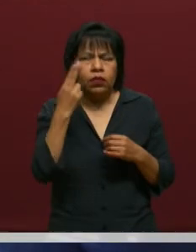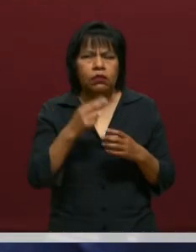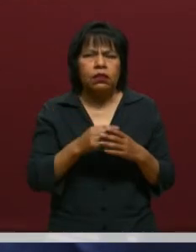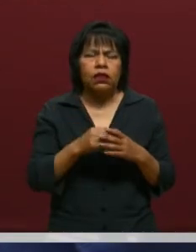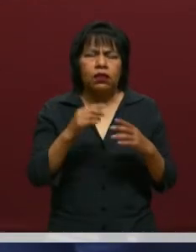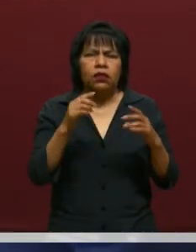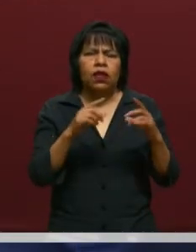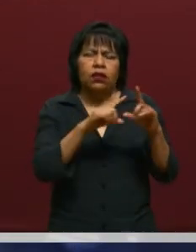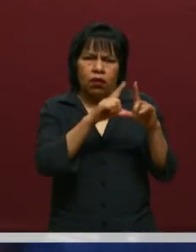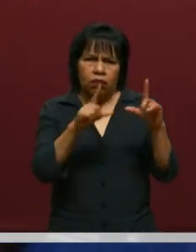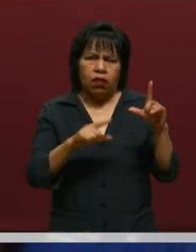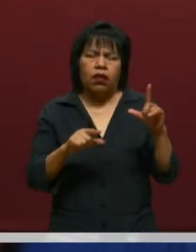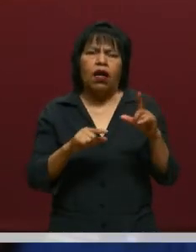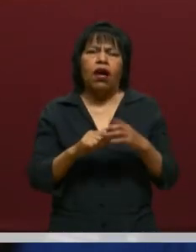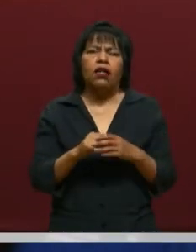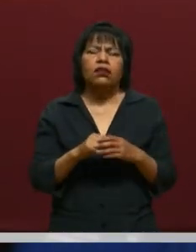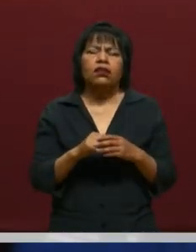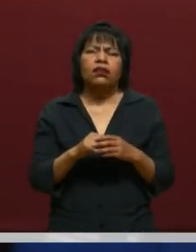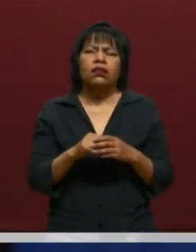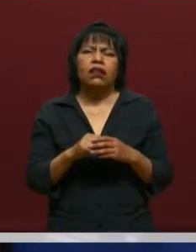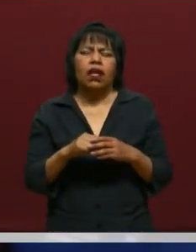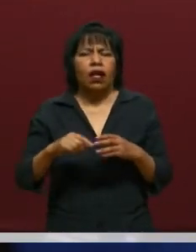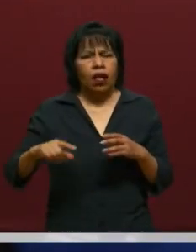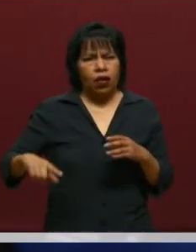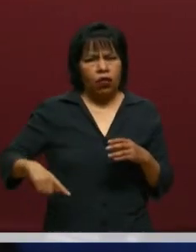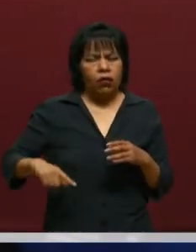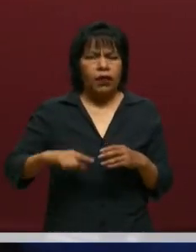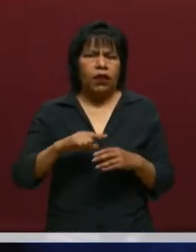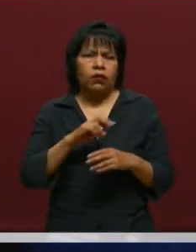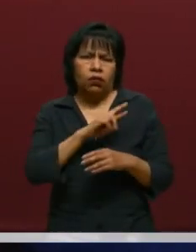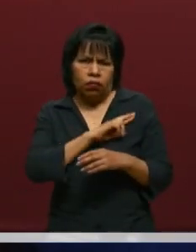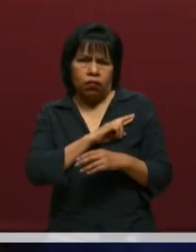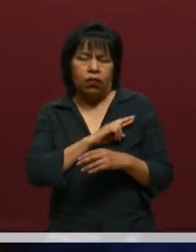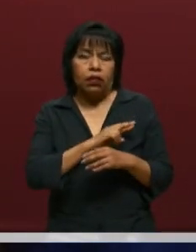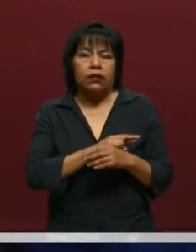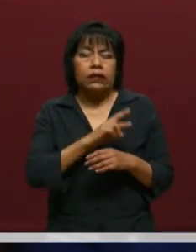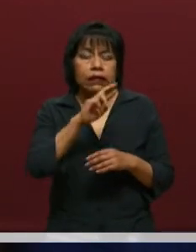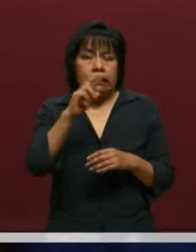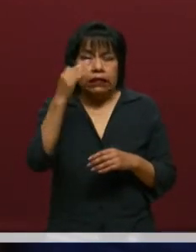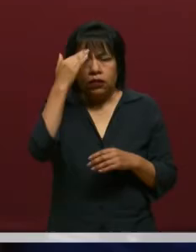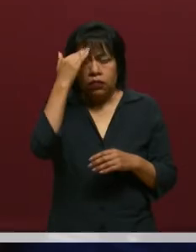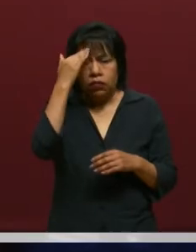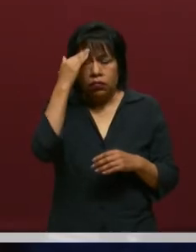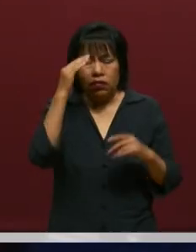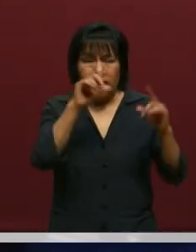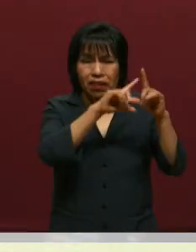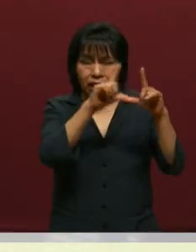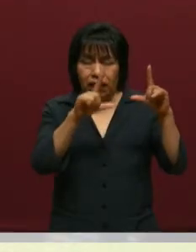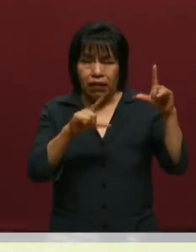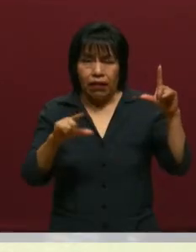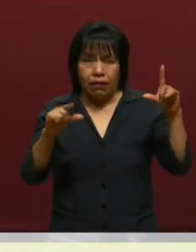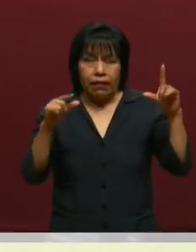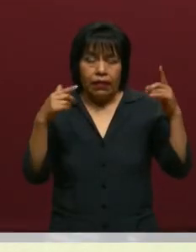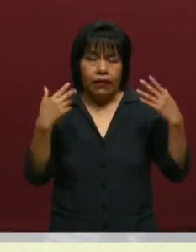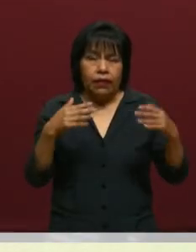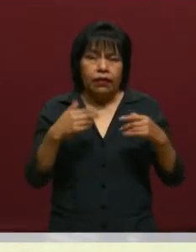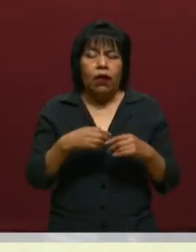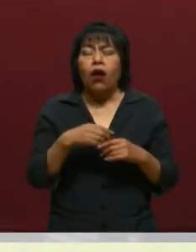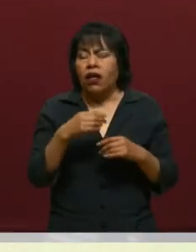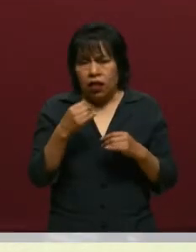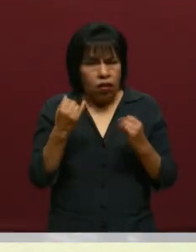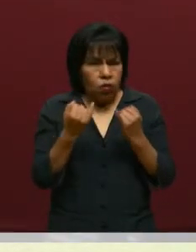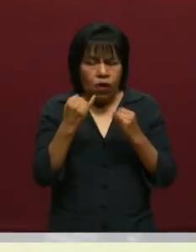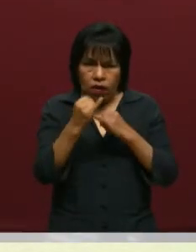hay universidades públicas y privadas reconocidas con la mayor excelencia a nivel nacional, incluso internacional,